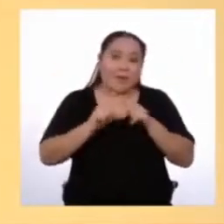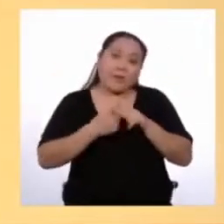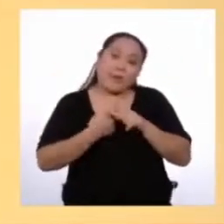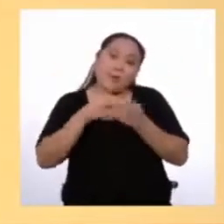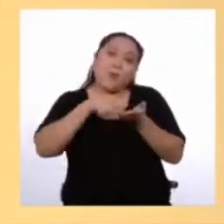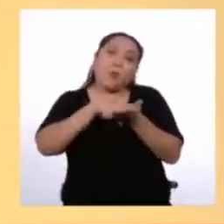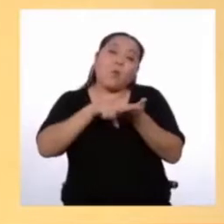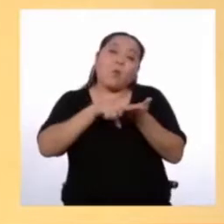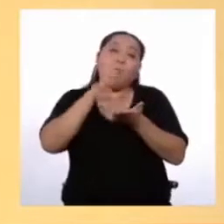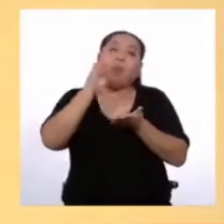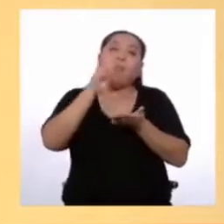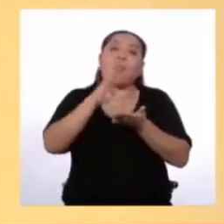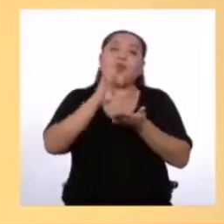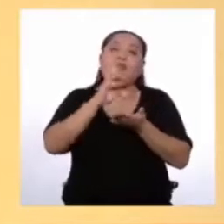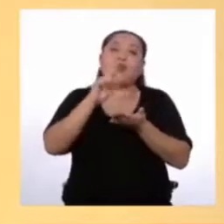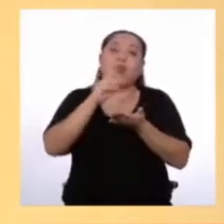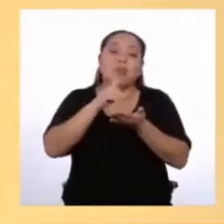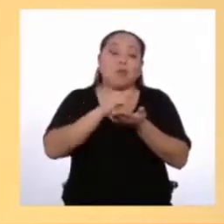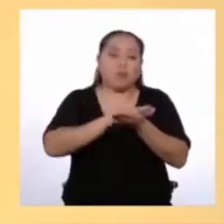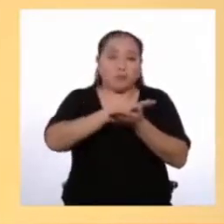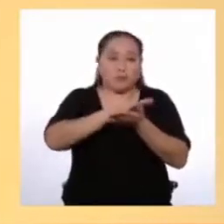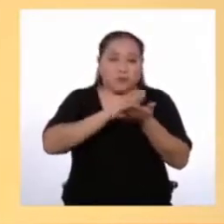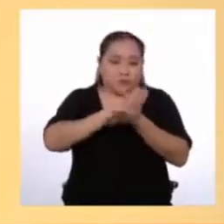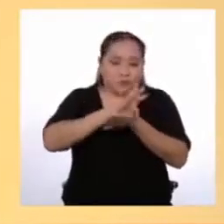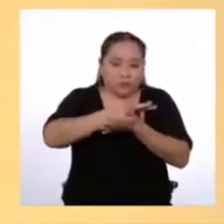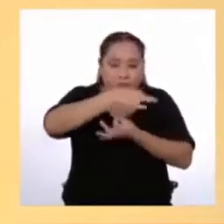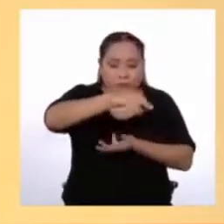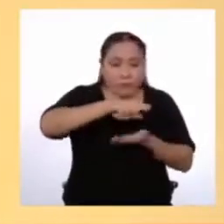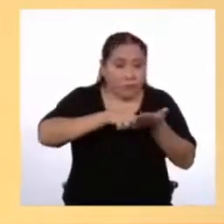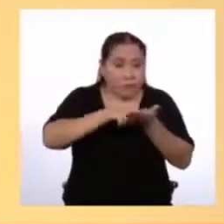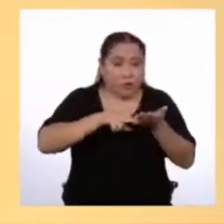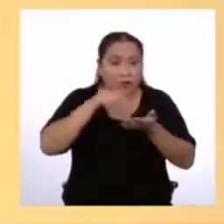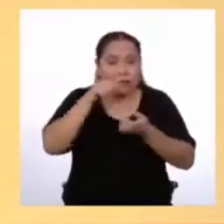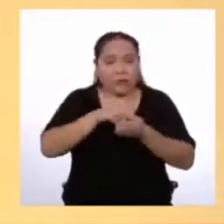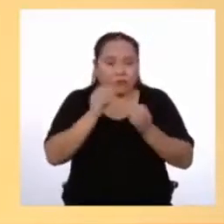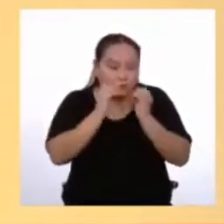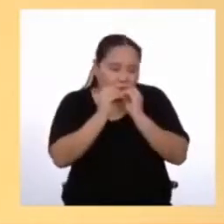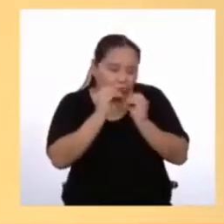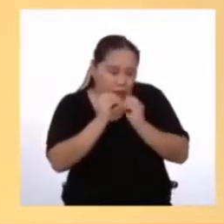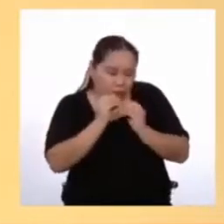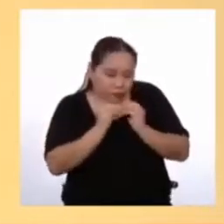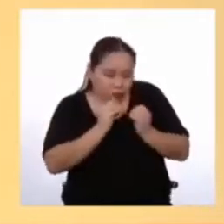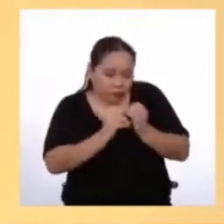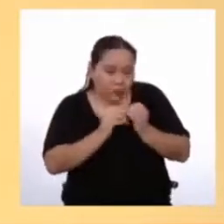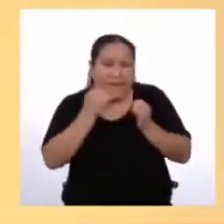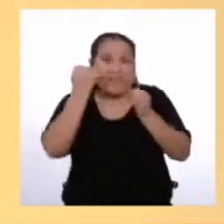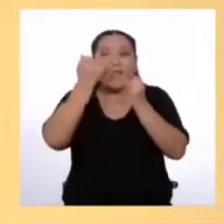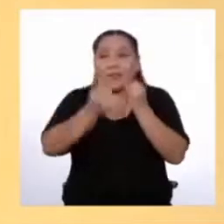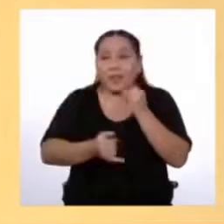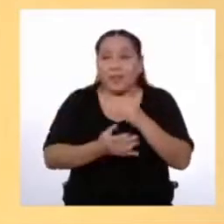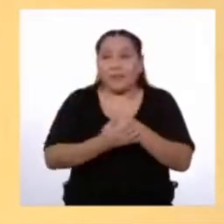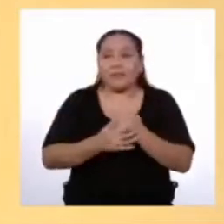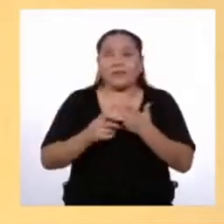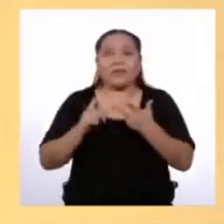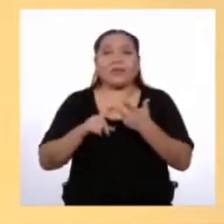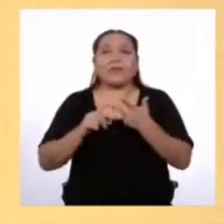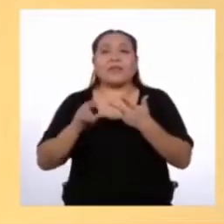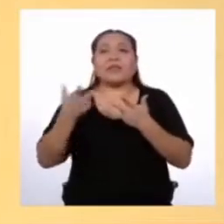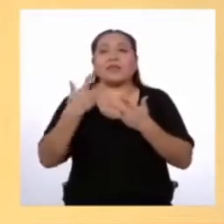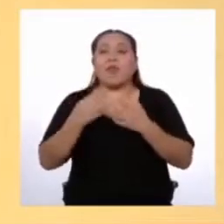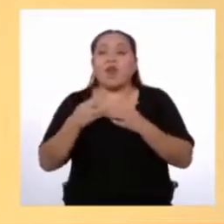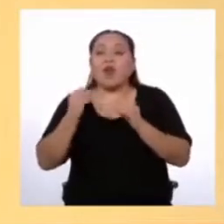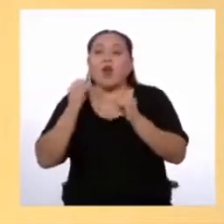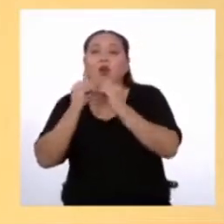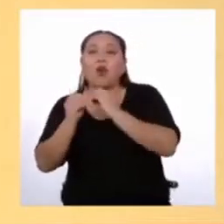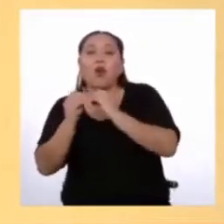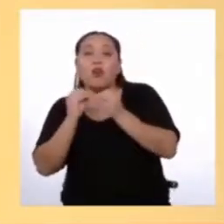borrador El cual irás modificando Hasta llegar a la versión final Y tercero Una etapa de corrección y